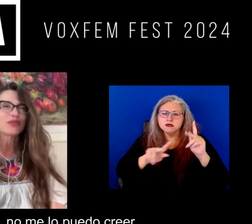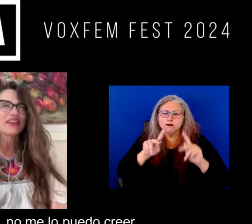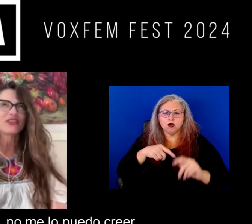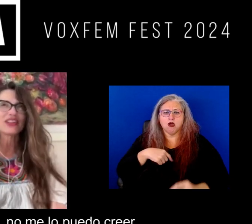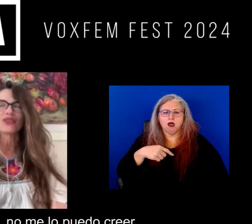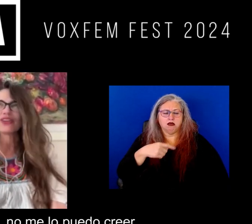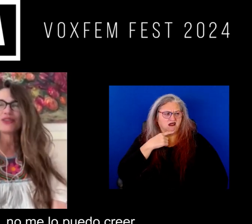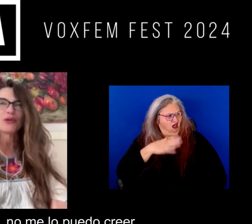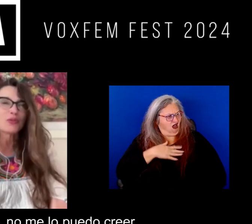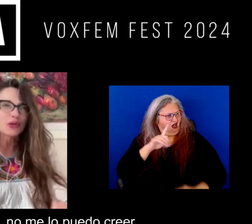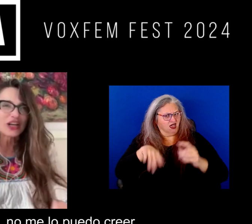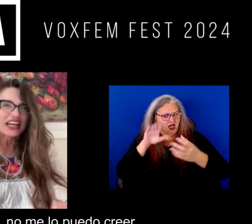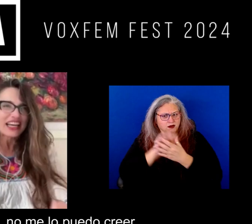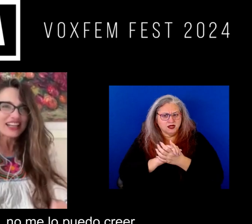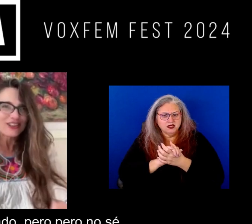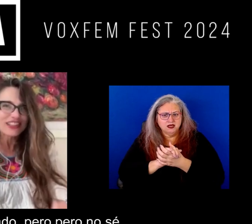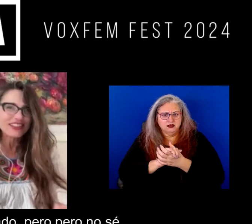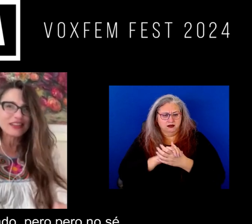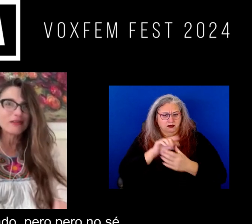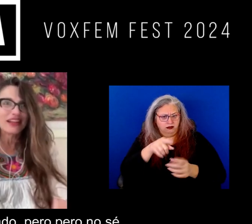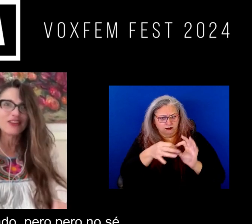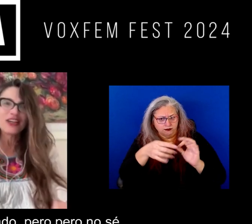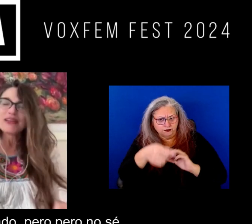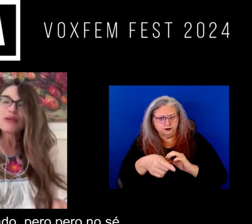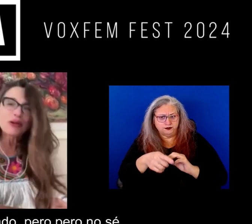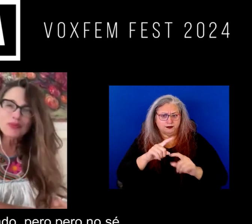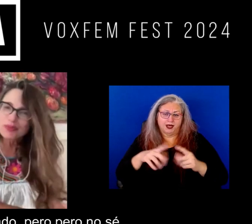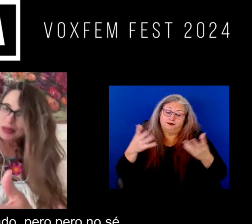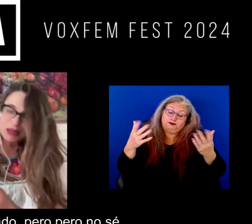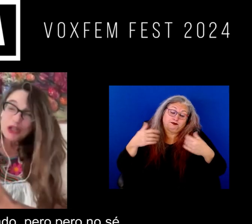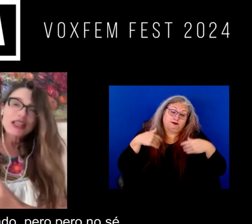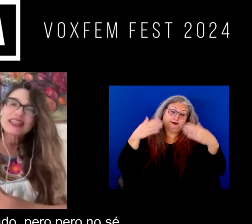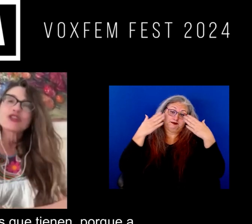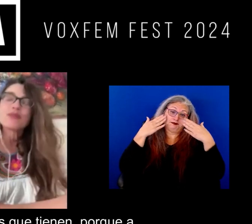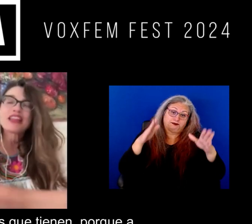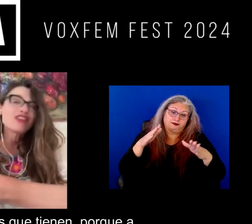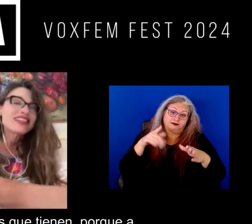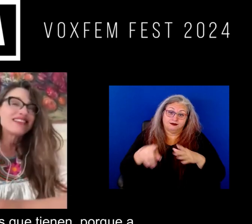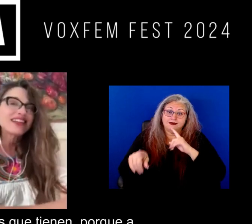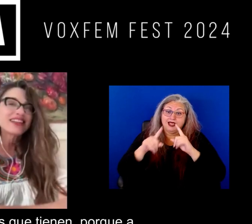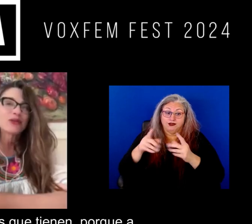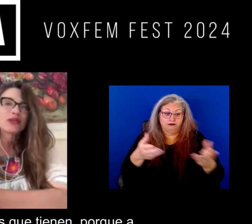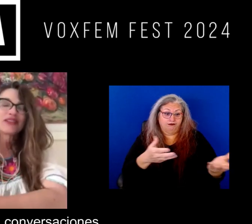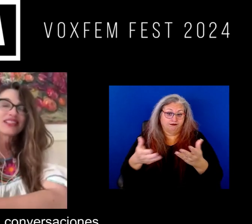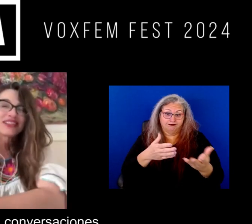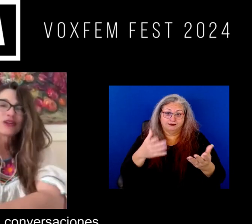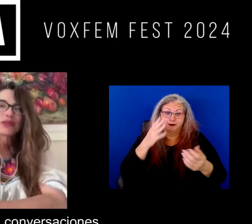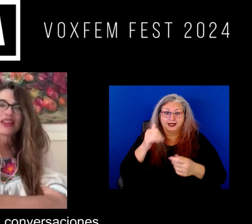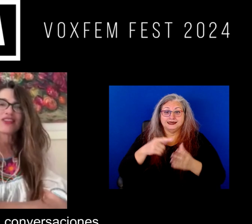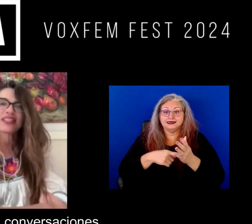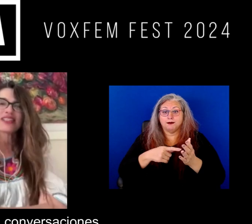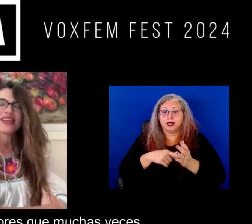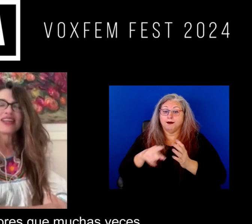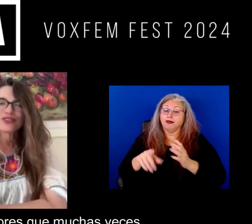corrupta? y yo digo no me lo puedo creer ¿no? que te han liberado pero no sé las conversaciones que tienen ¿no? porque a veces tienen